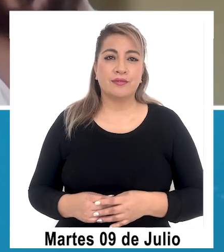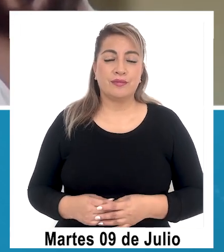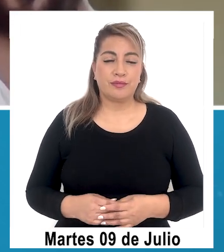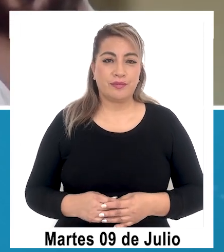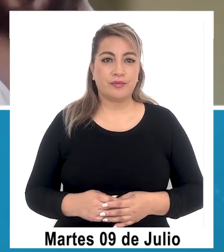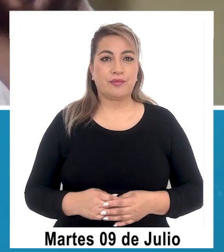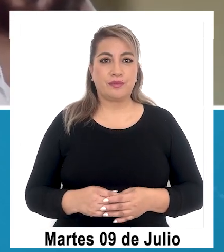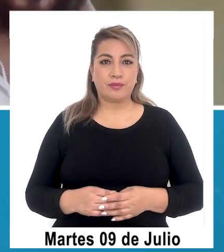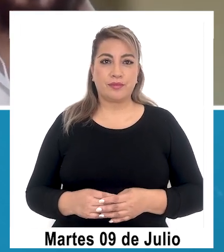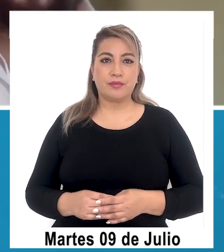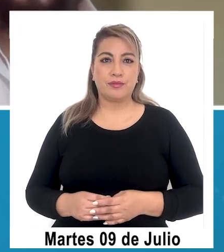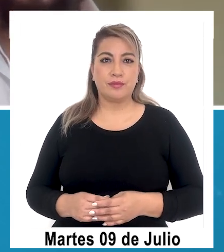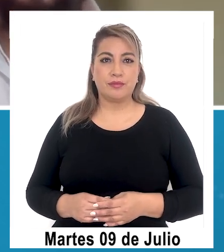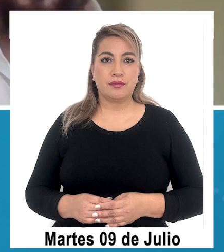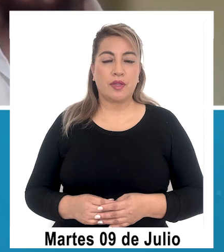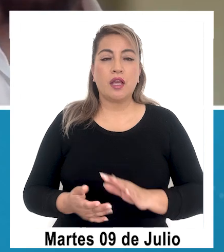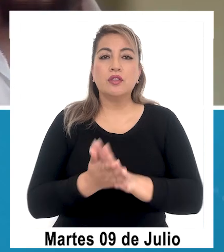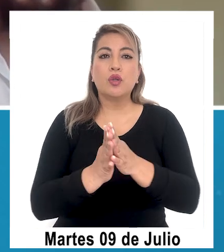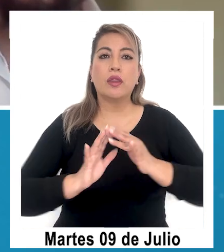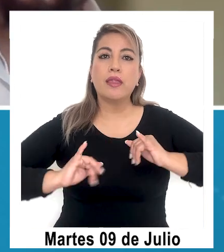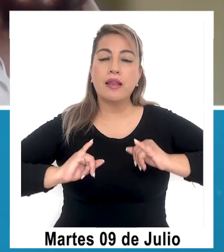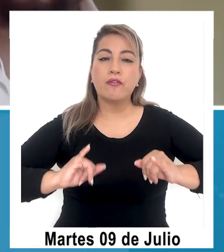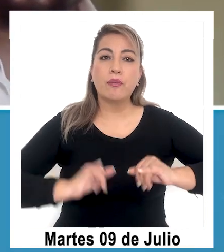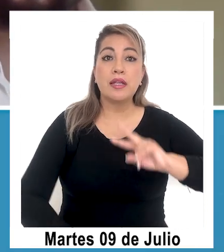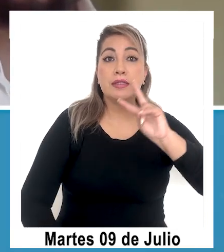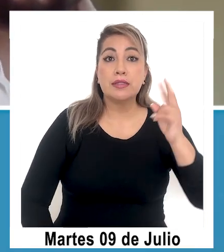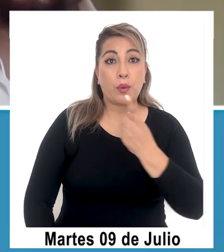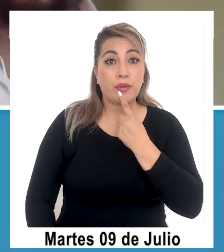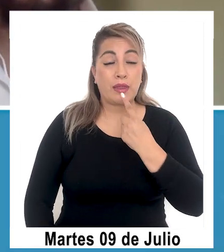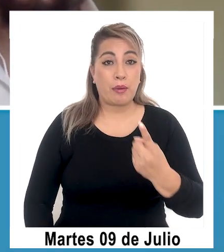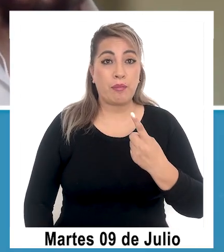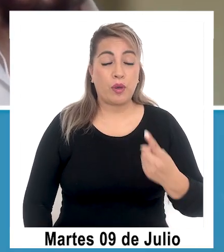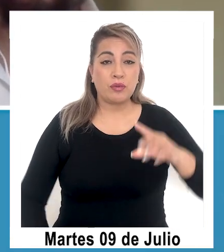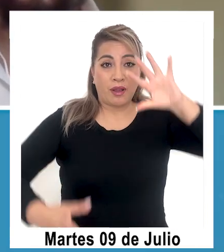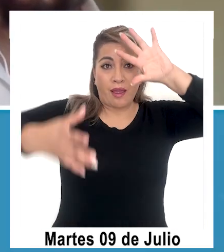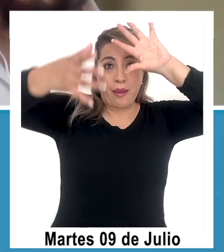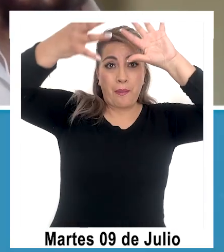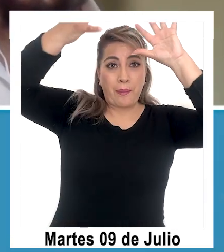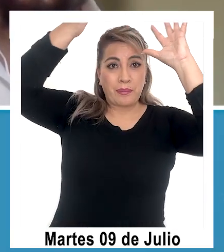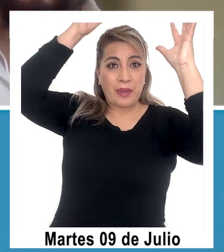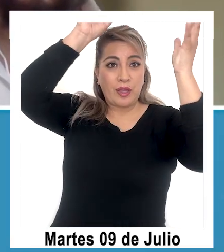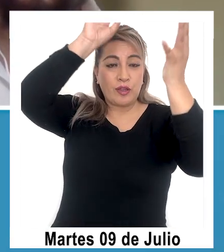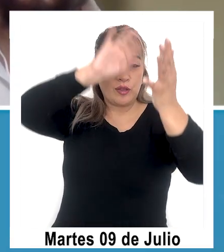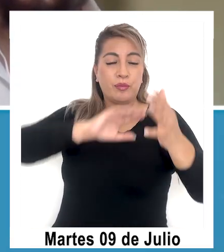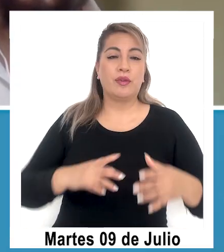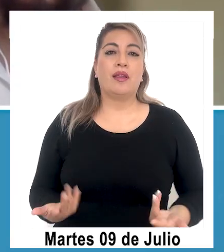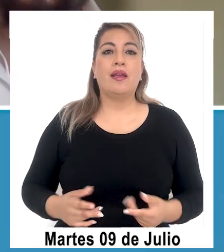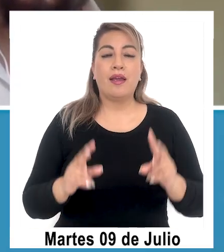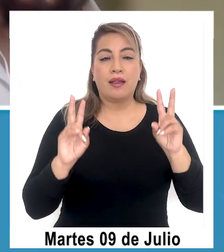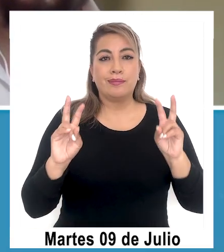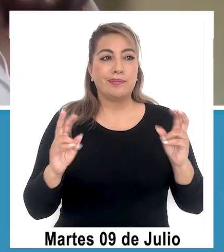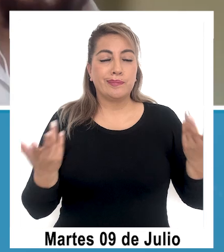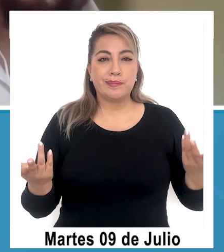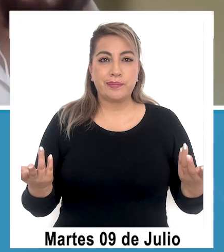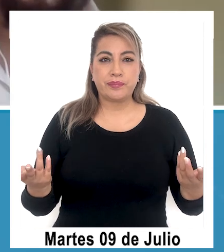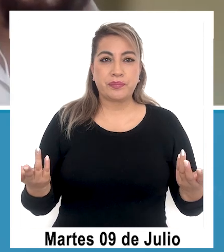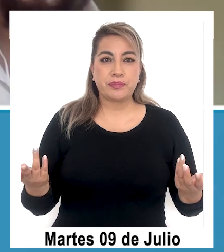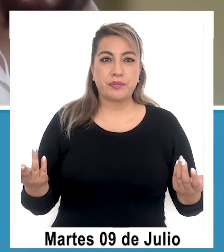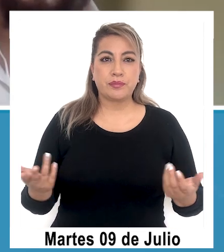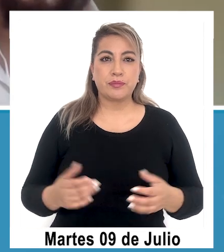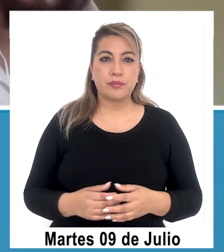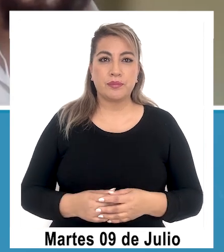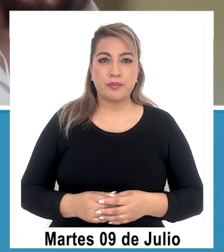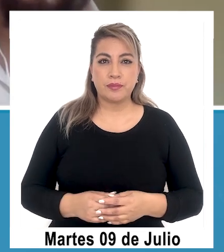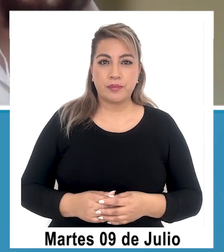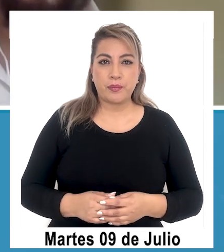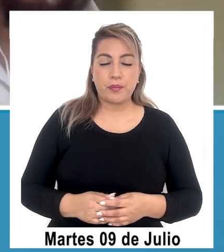Mira, los datos duros de la segunda encuesta de medio ambiente para todos estos efectos se tomó al final del